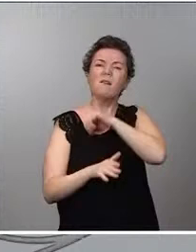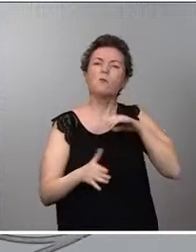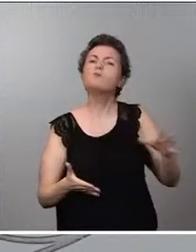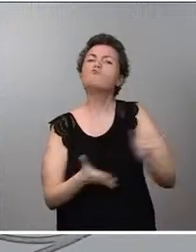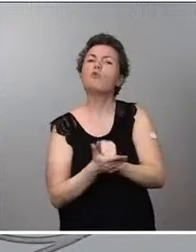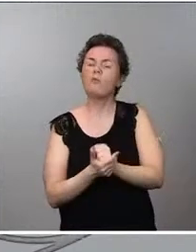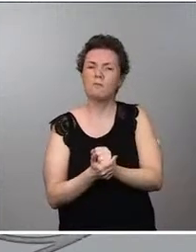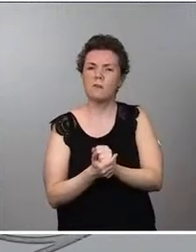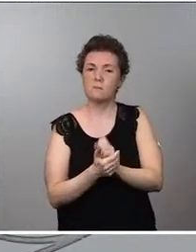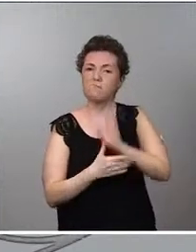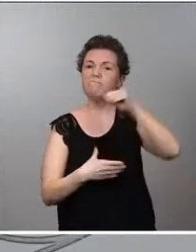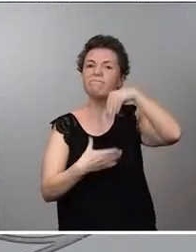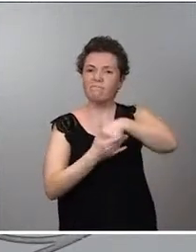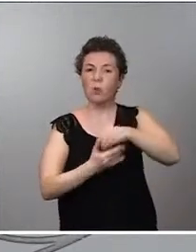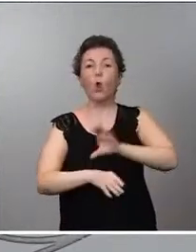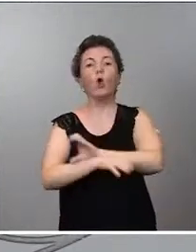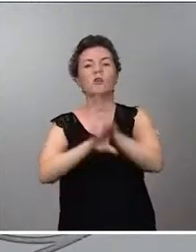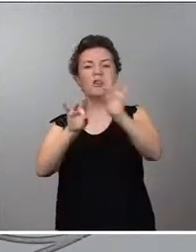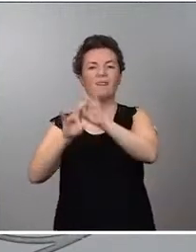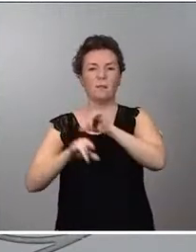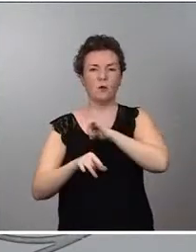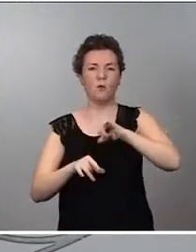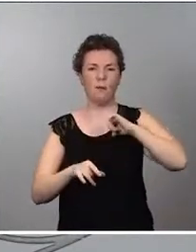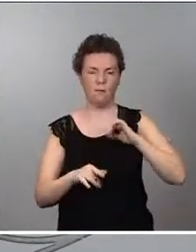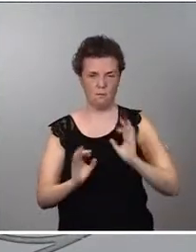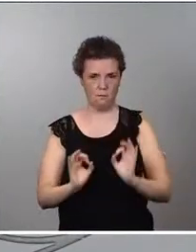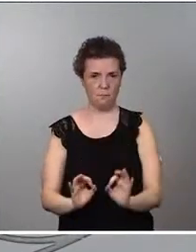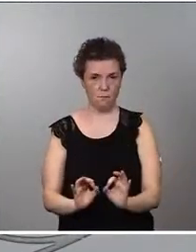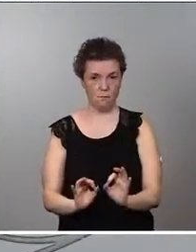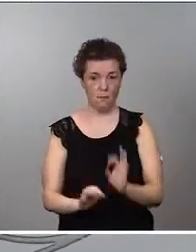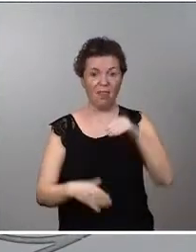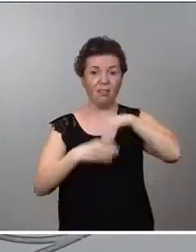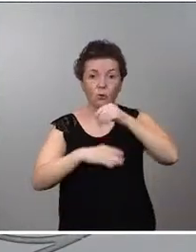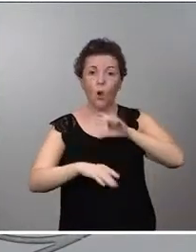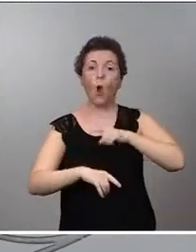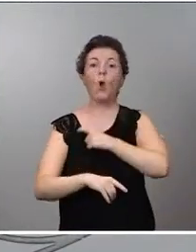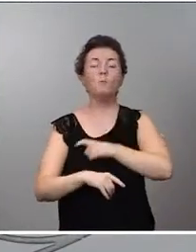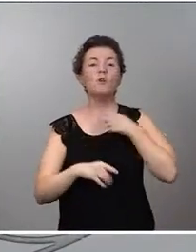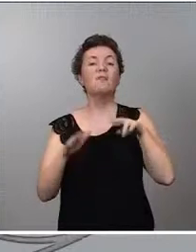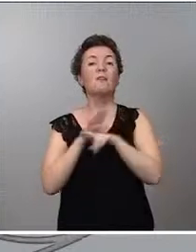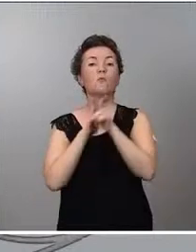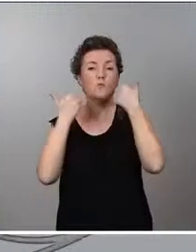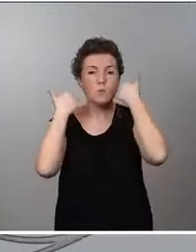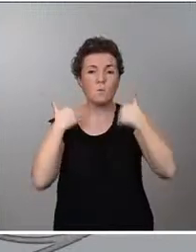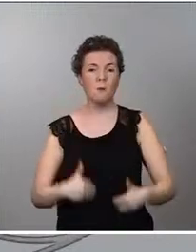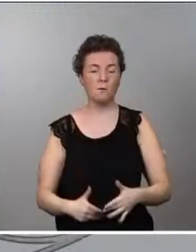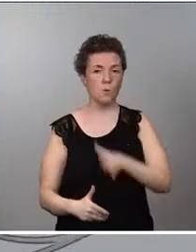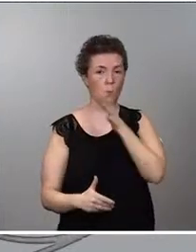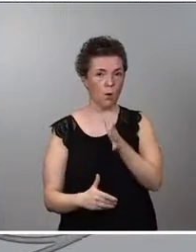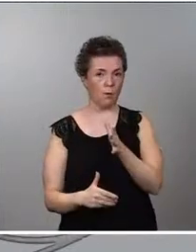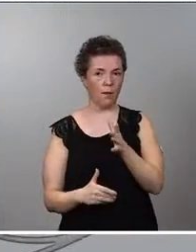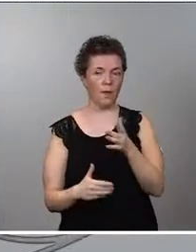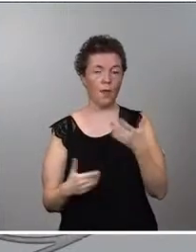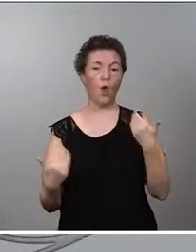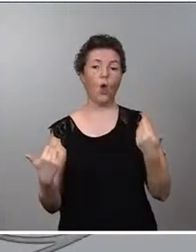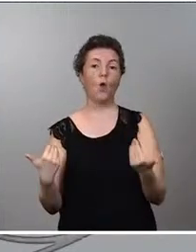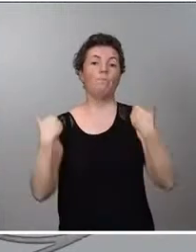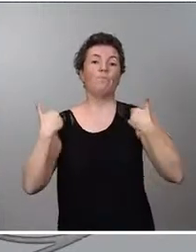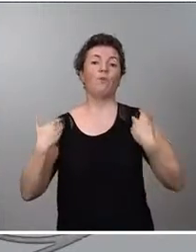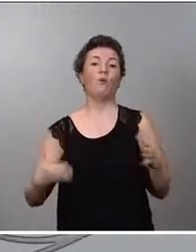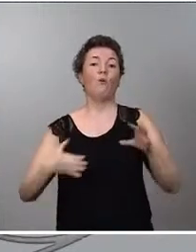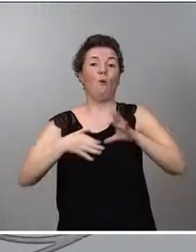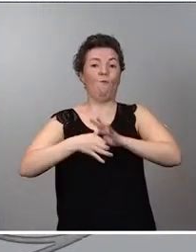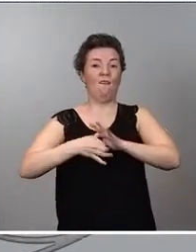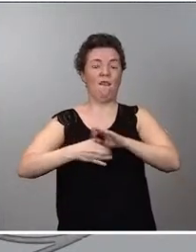el seno del Consejo Interterritorial. En el seno de la Comisión de Recursos Humanos. Porque desde luego la cogobernanza también ha sido un